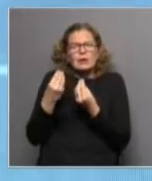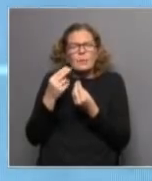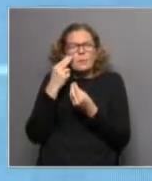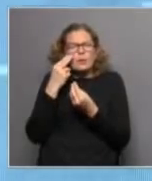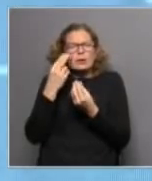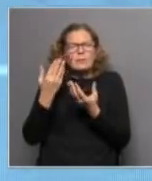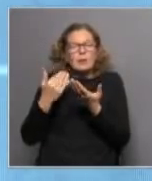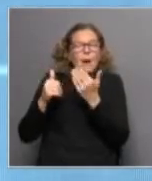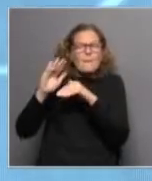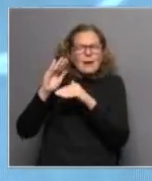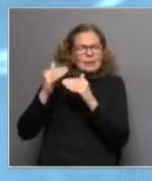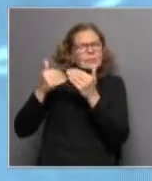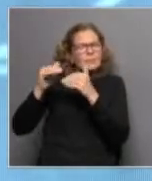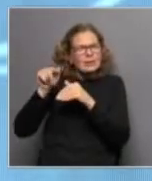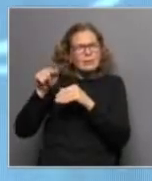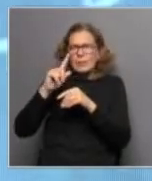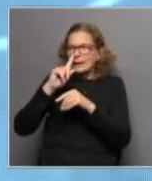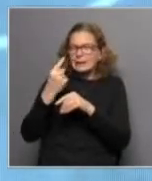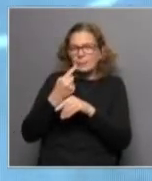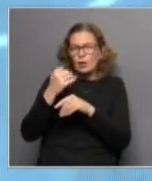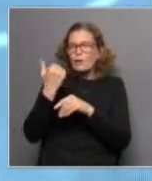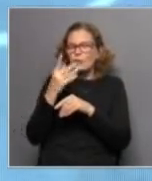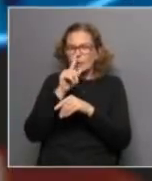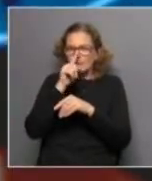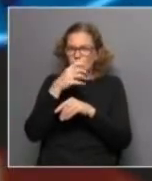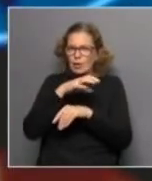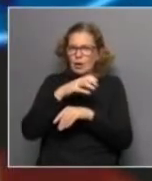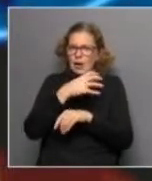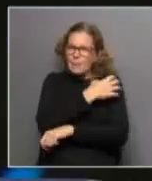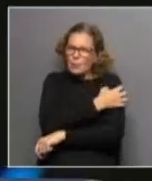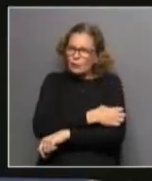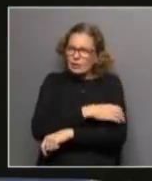en que esté aumentando más drásticamente en el interior del país la pobreza infantil?